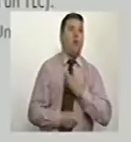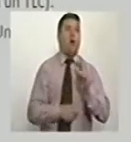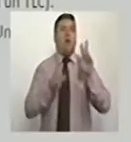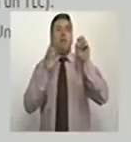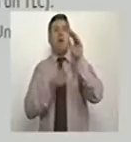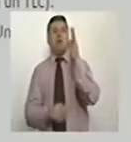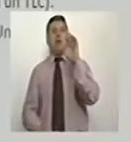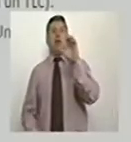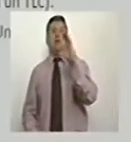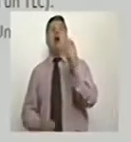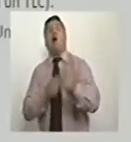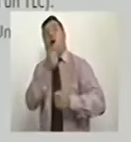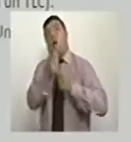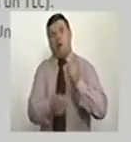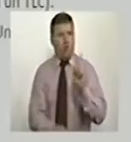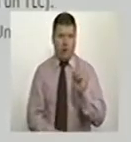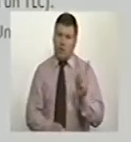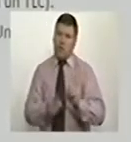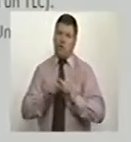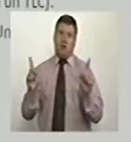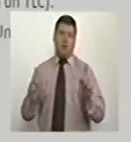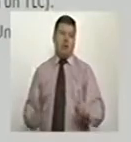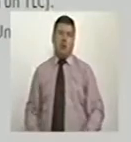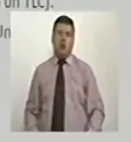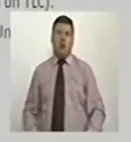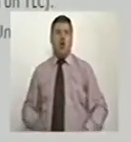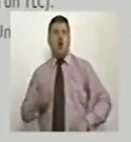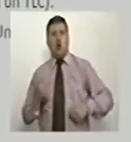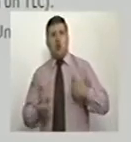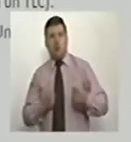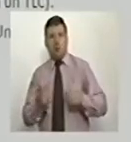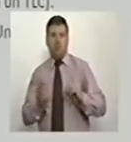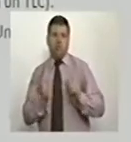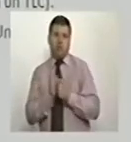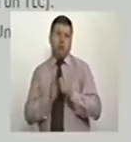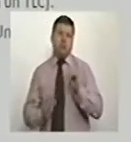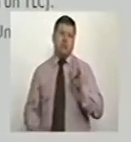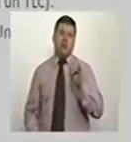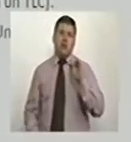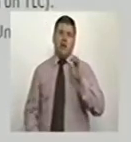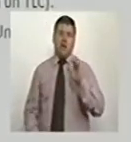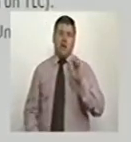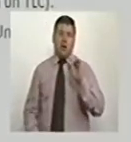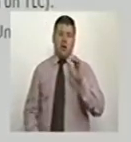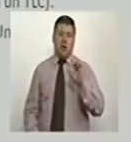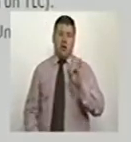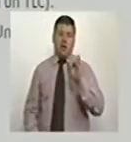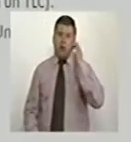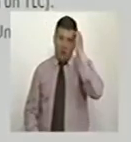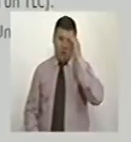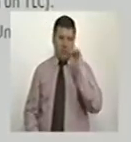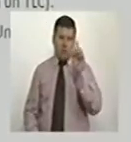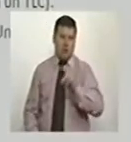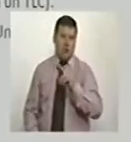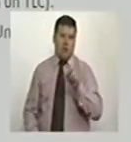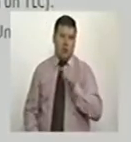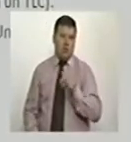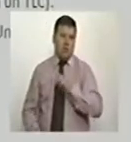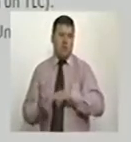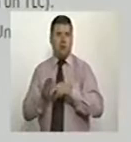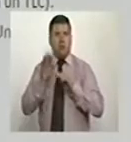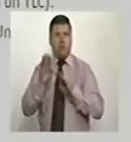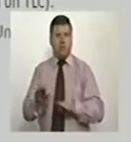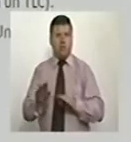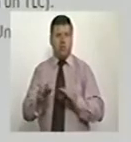TLC. No es un medio monetario comercial, como es el caso de la Unión Europea. Tampoco representa